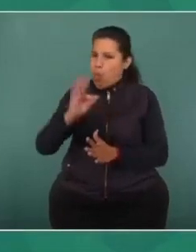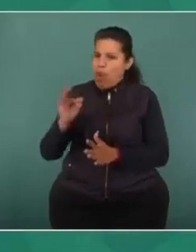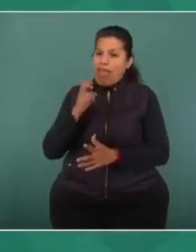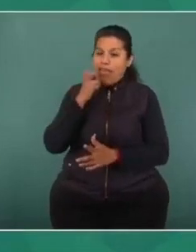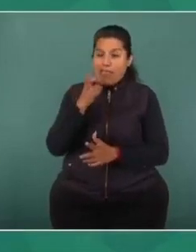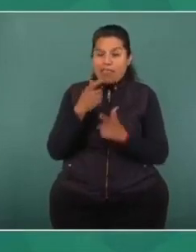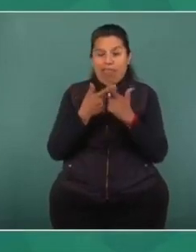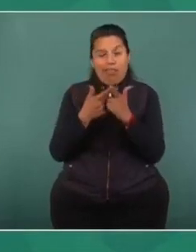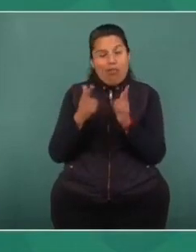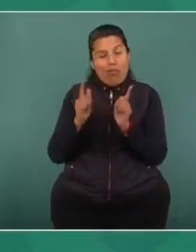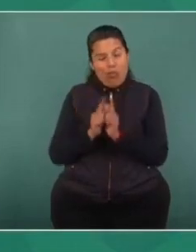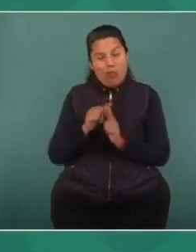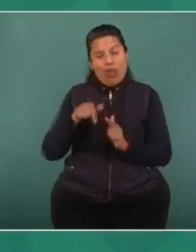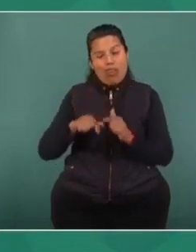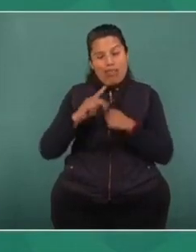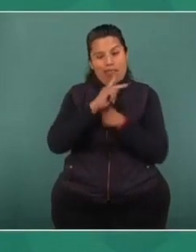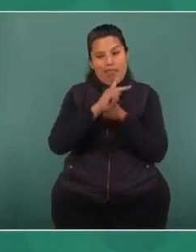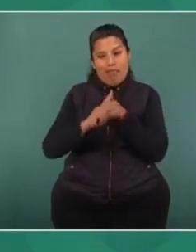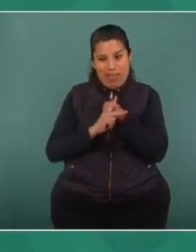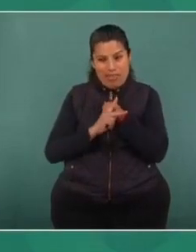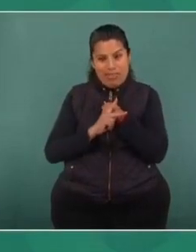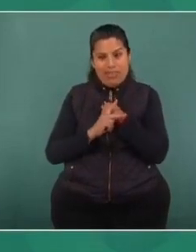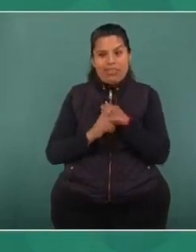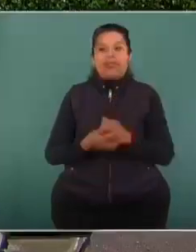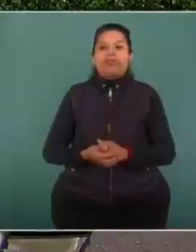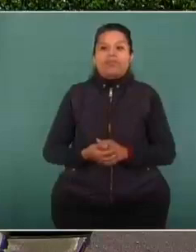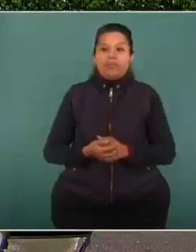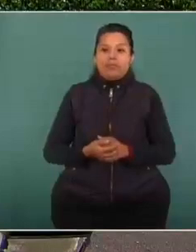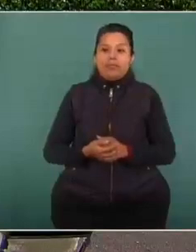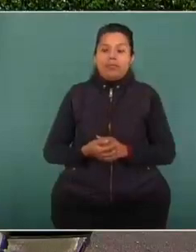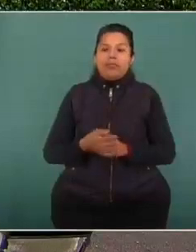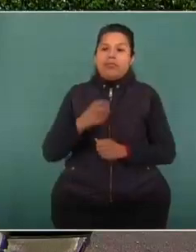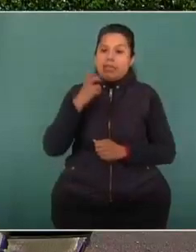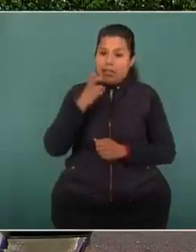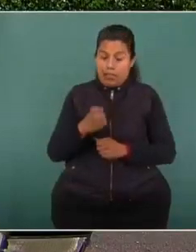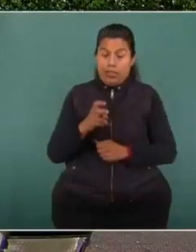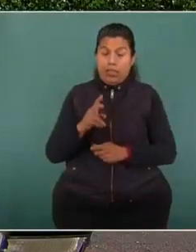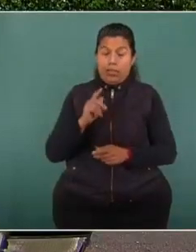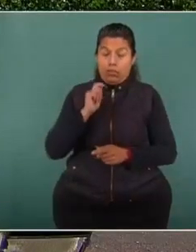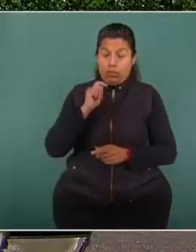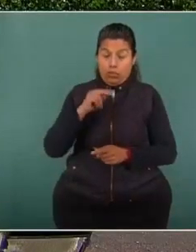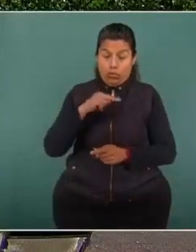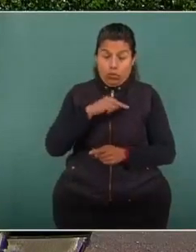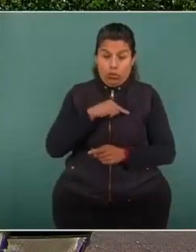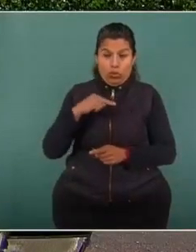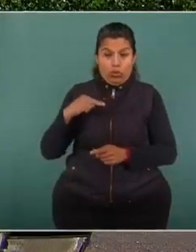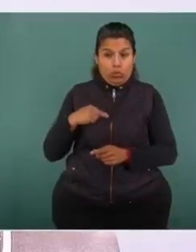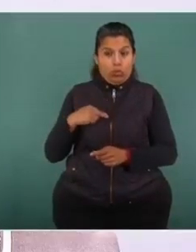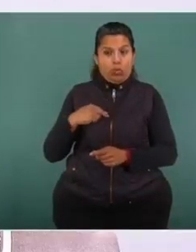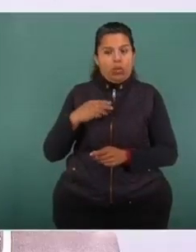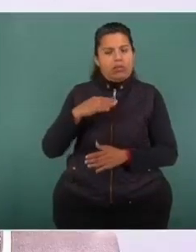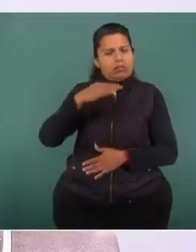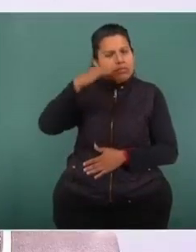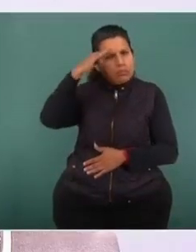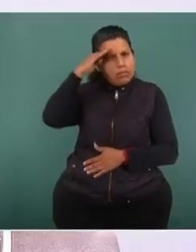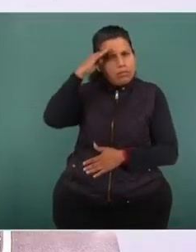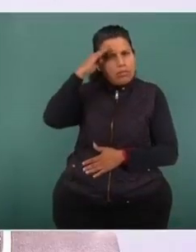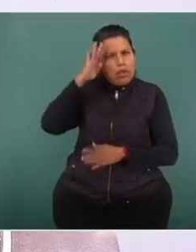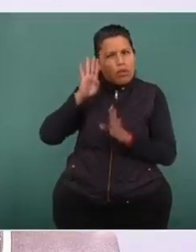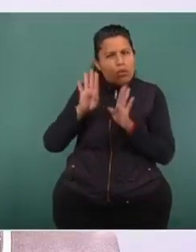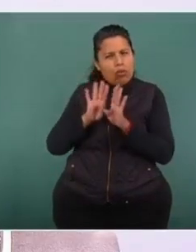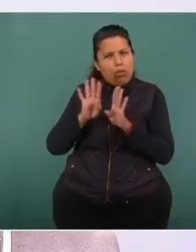delictivos en el país. Entonces, ahí con base en esto establecimos o pensamos que es